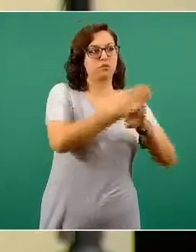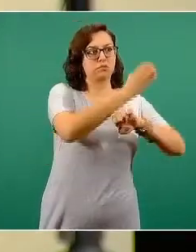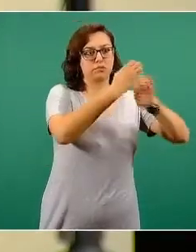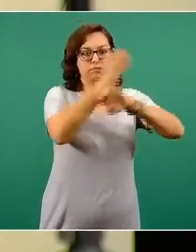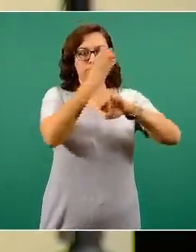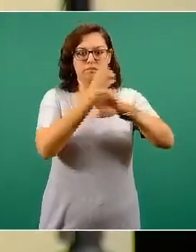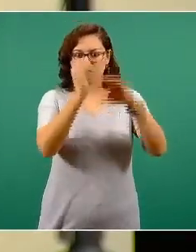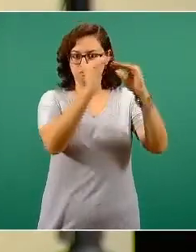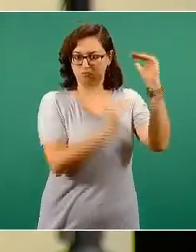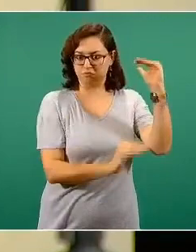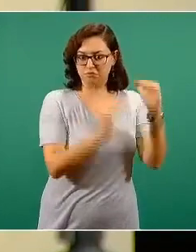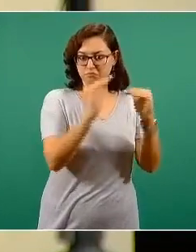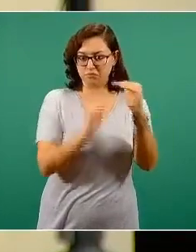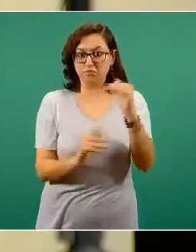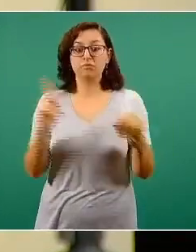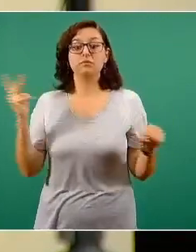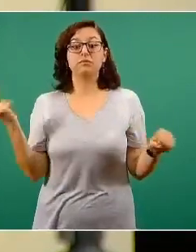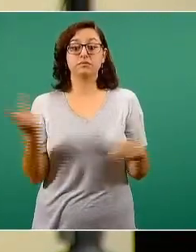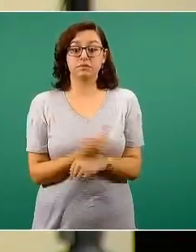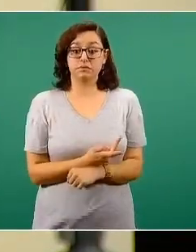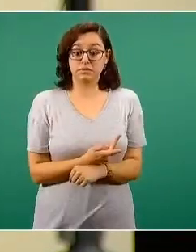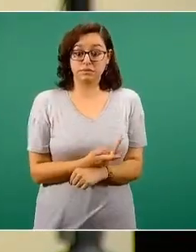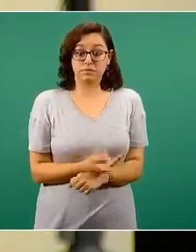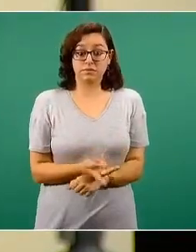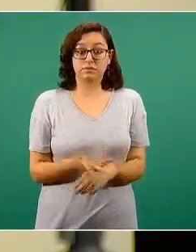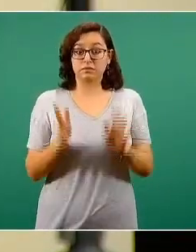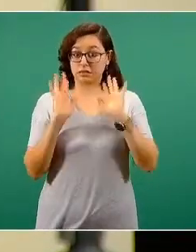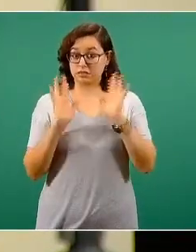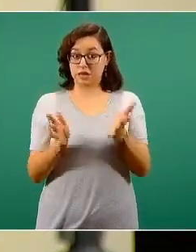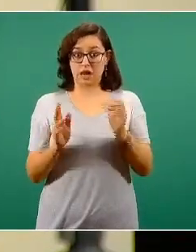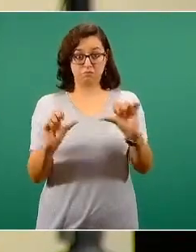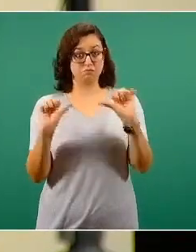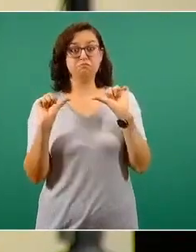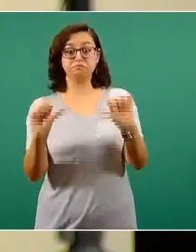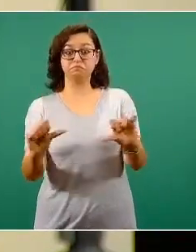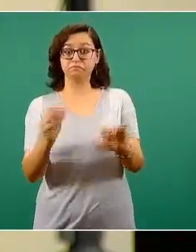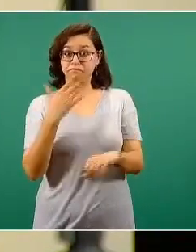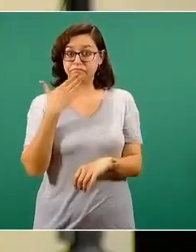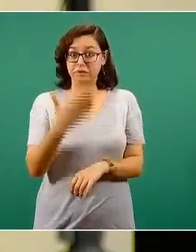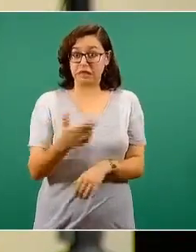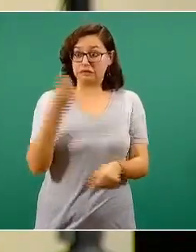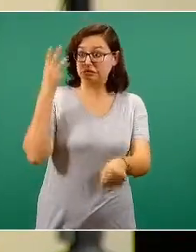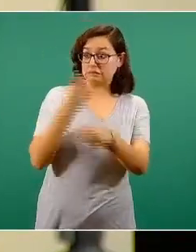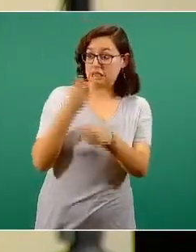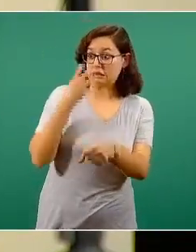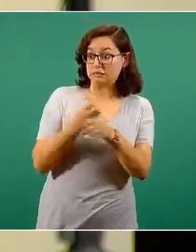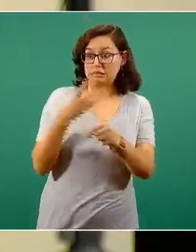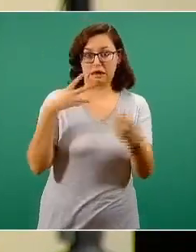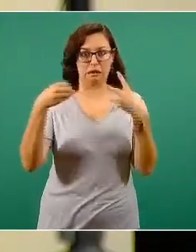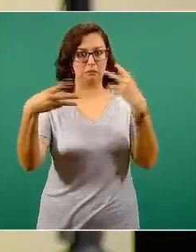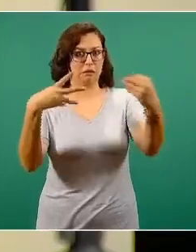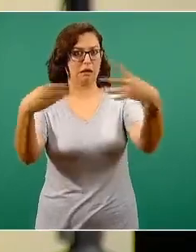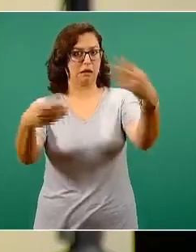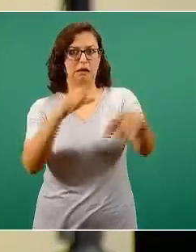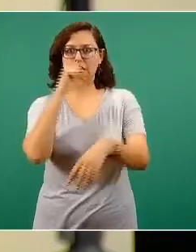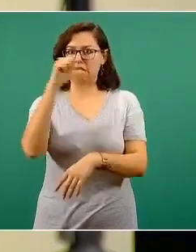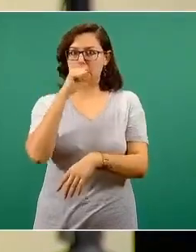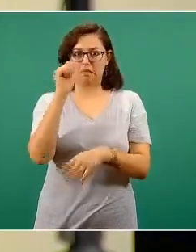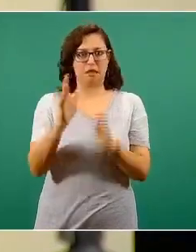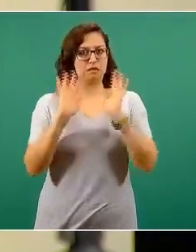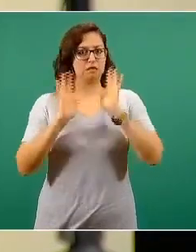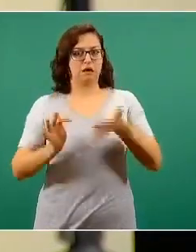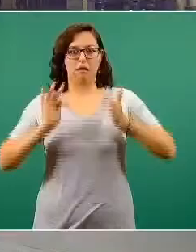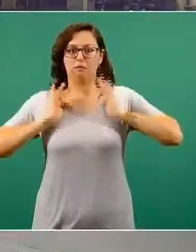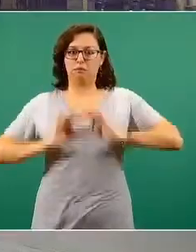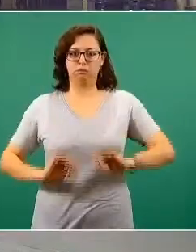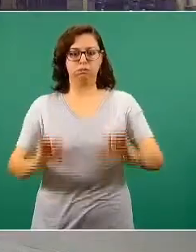superó la afectación de un rebrote o ya superó la posibilidad de que se viva una tercera ola de